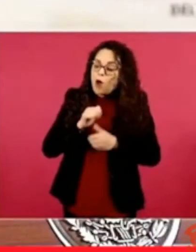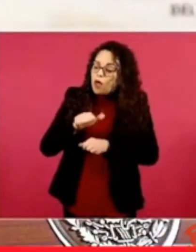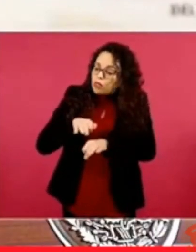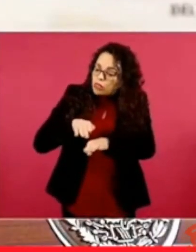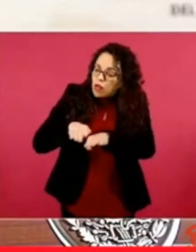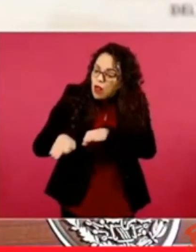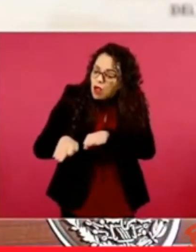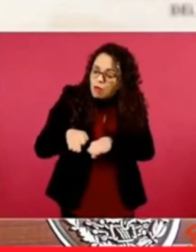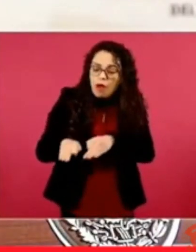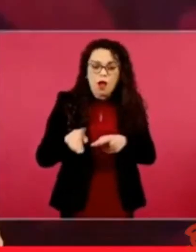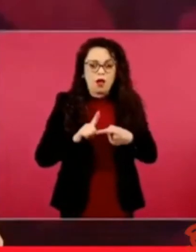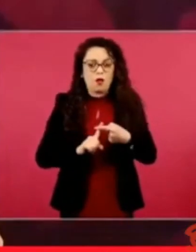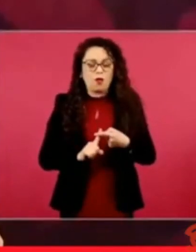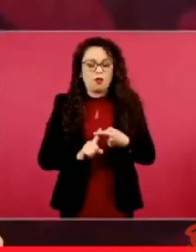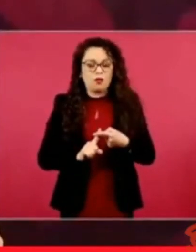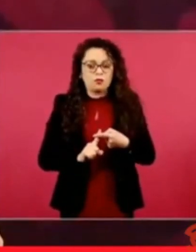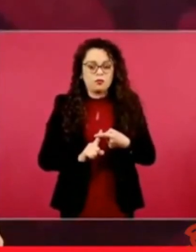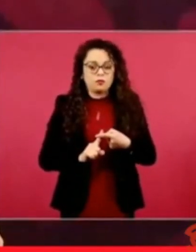tenemos